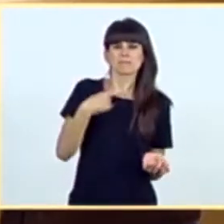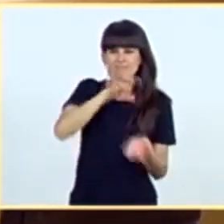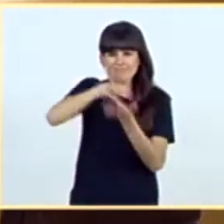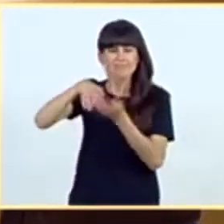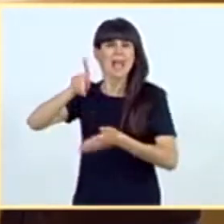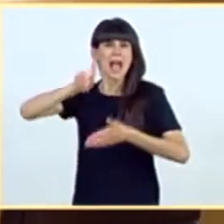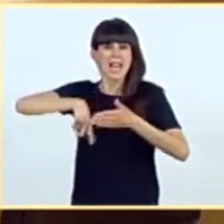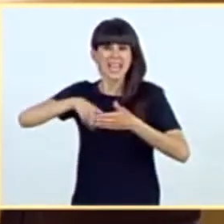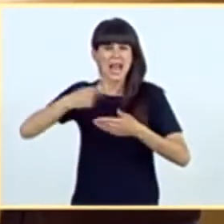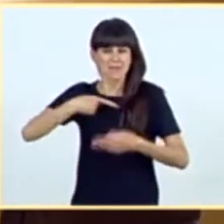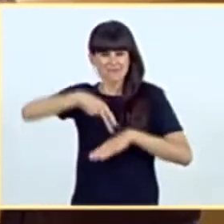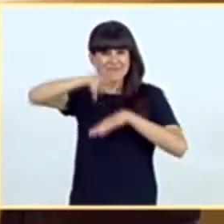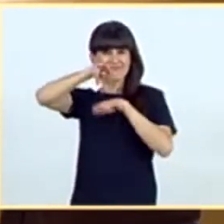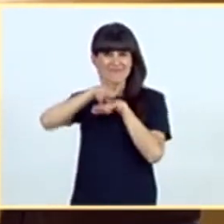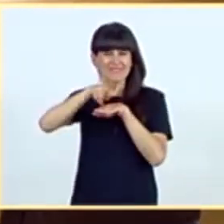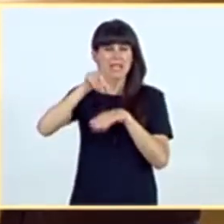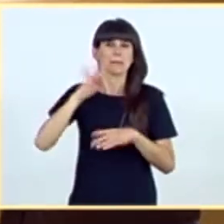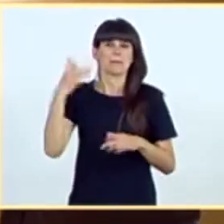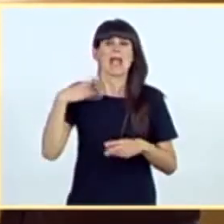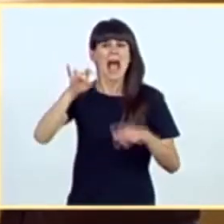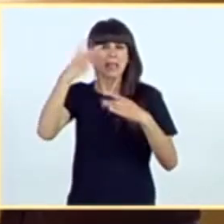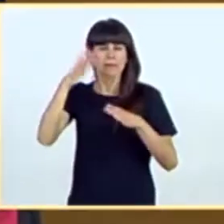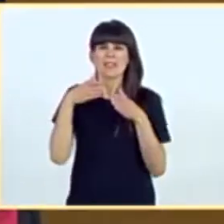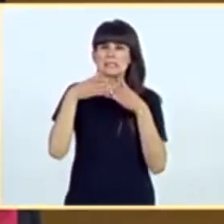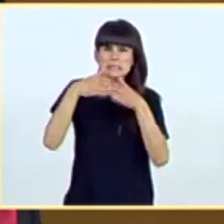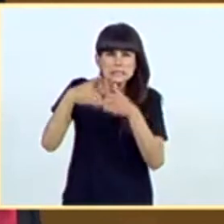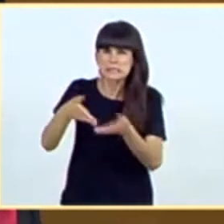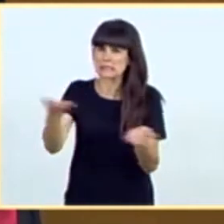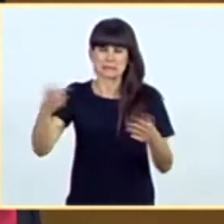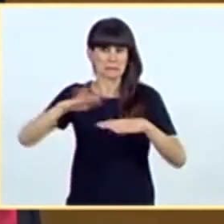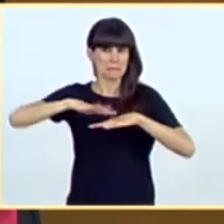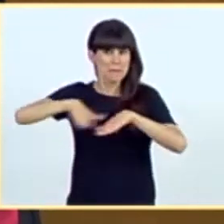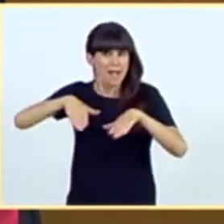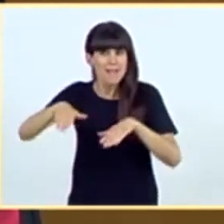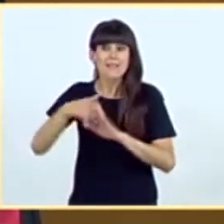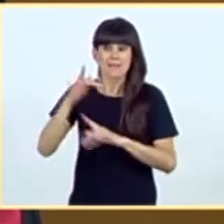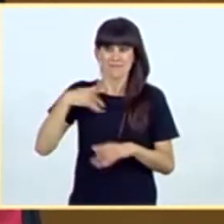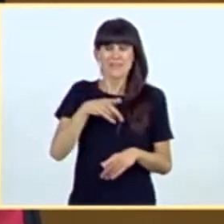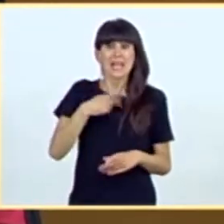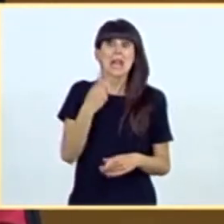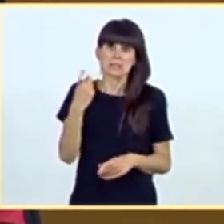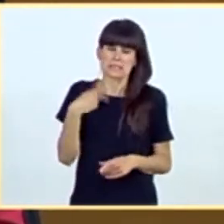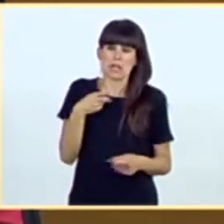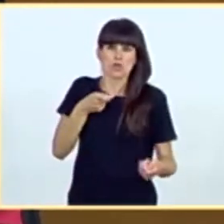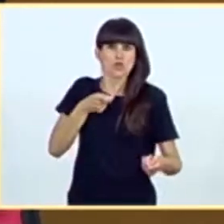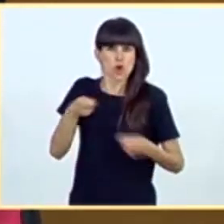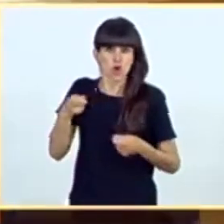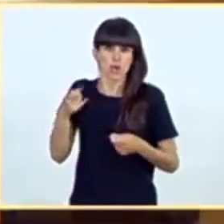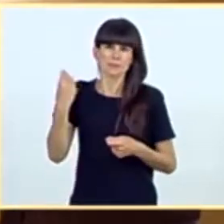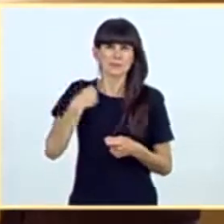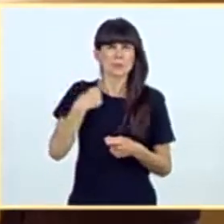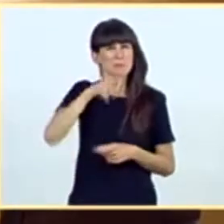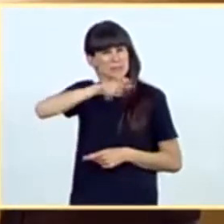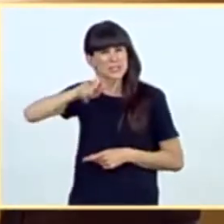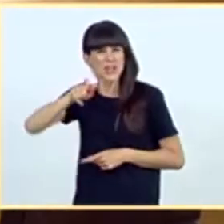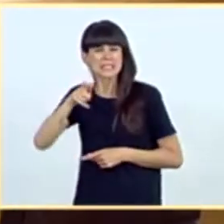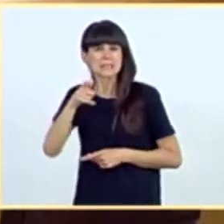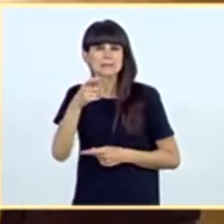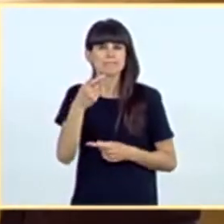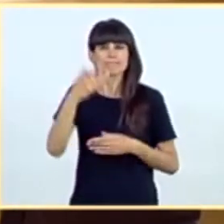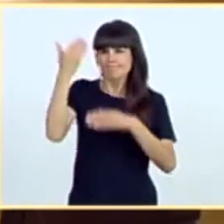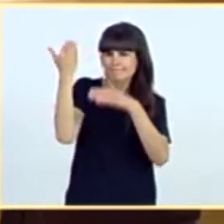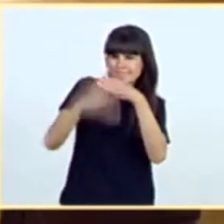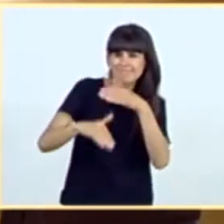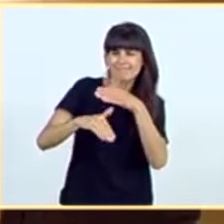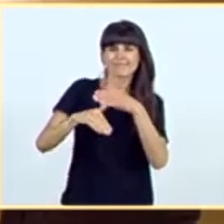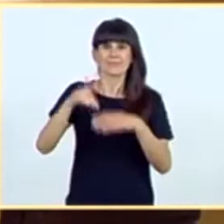hamacas y actividades náutico-recreativas, por la necesidad de controlar el acceso y el aforo máximo permitido en las playas